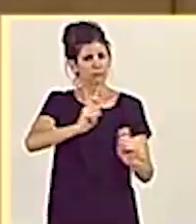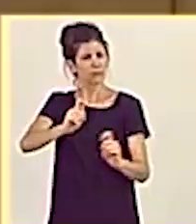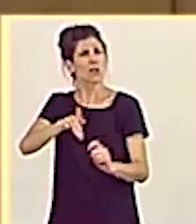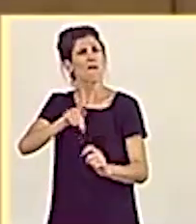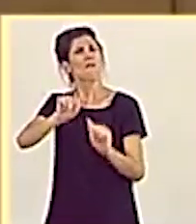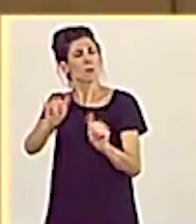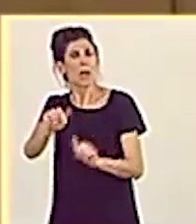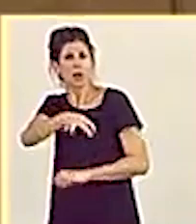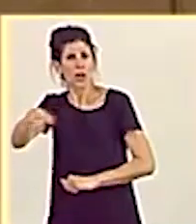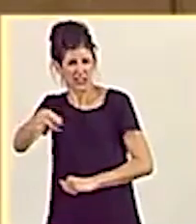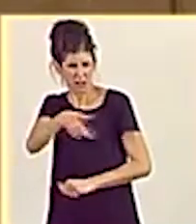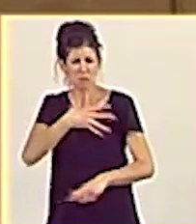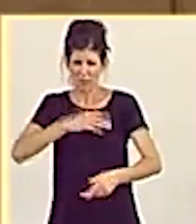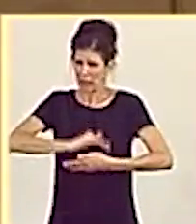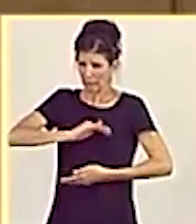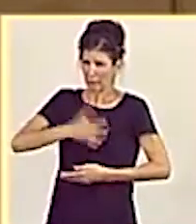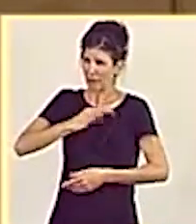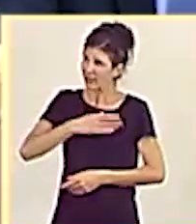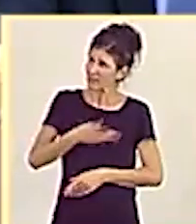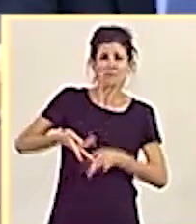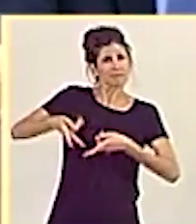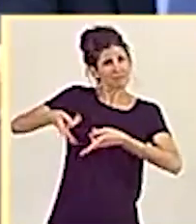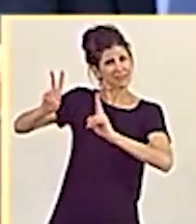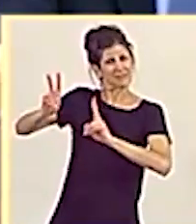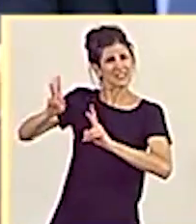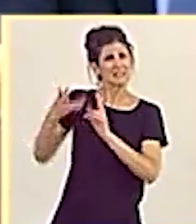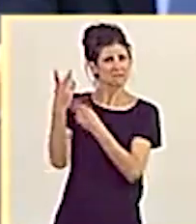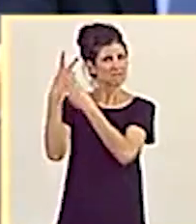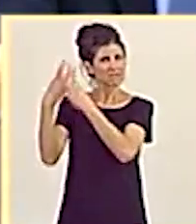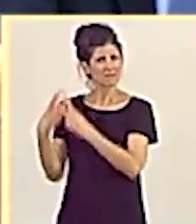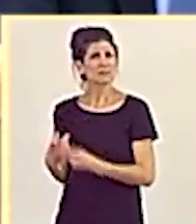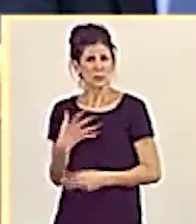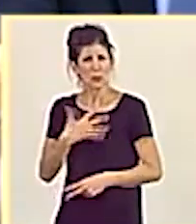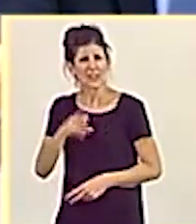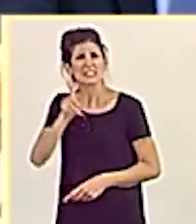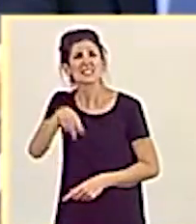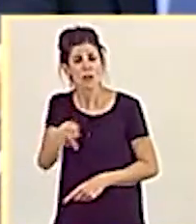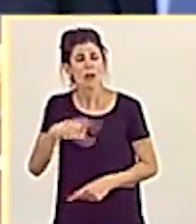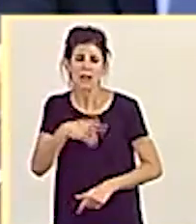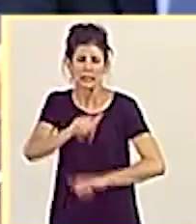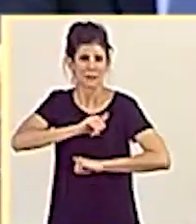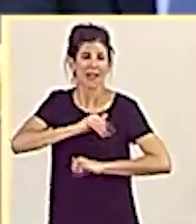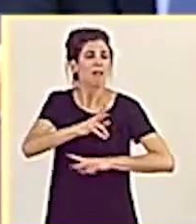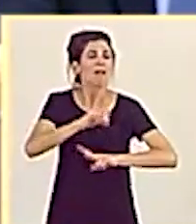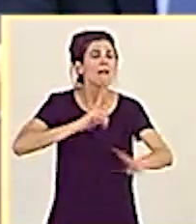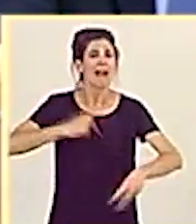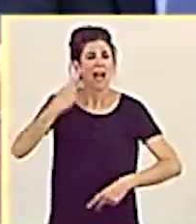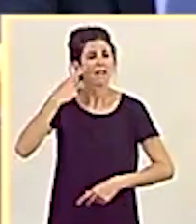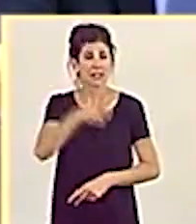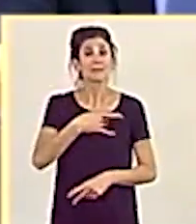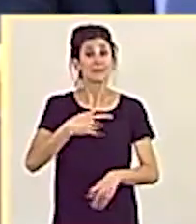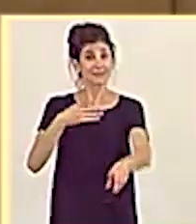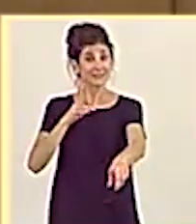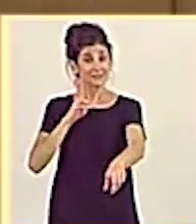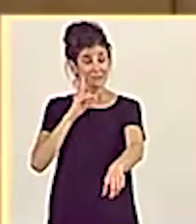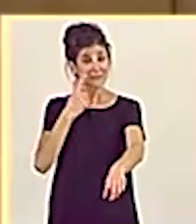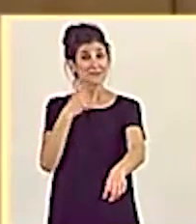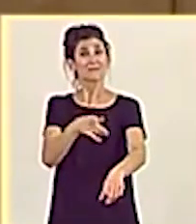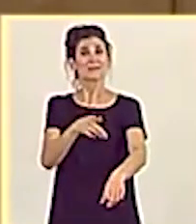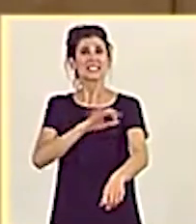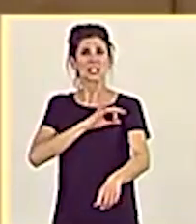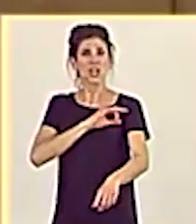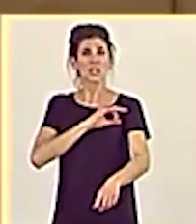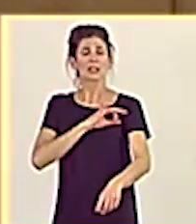manera correcta? ¿Es usted capaz de llevar a cabo esa auditoría? Estamos esperando su respuesta. Y mire, señor